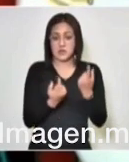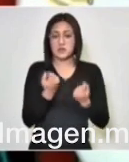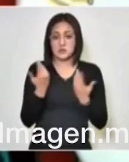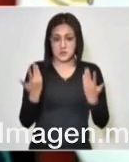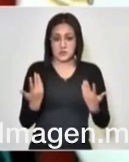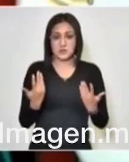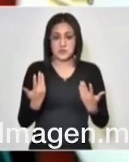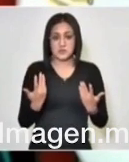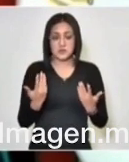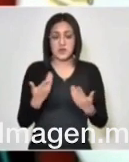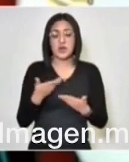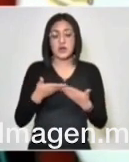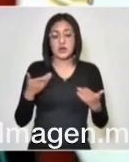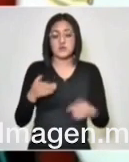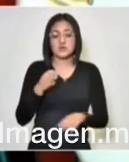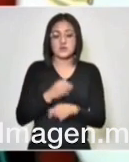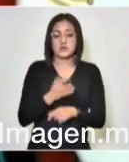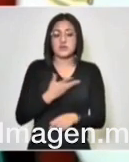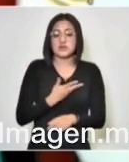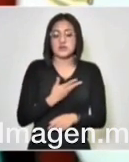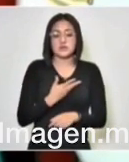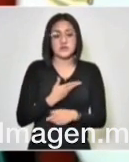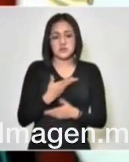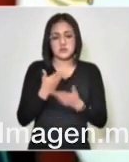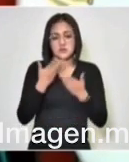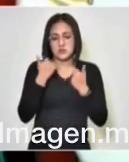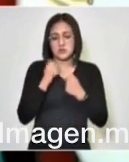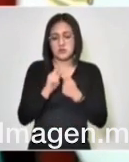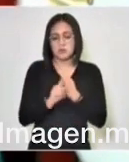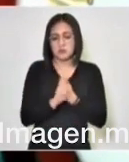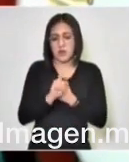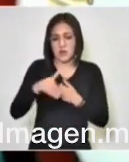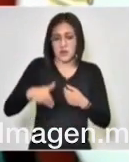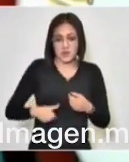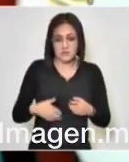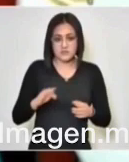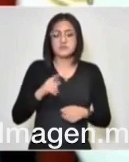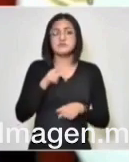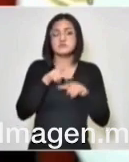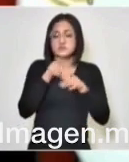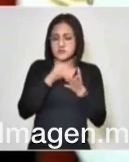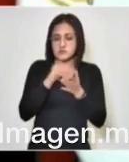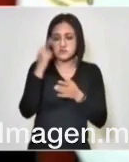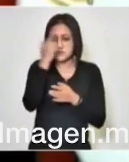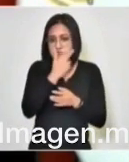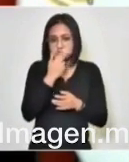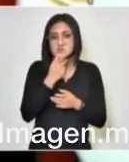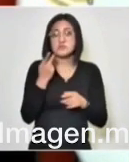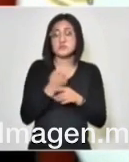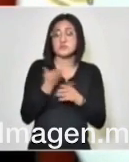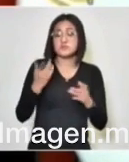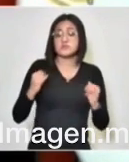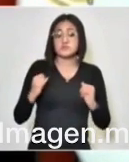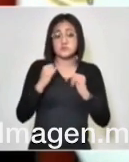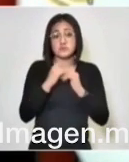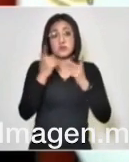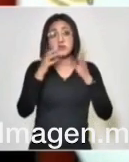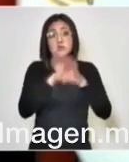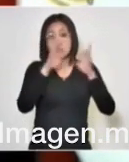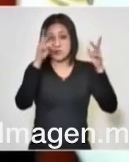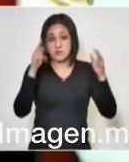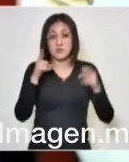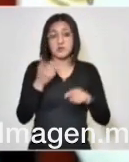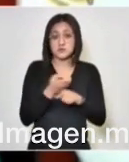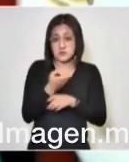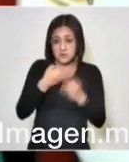telúrico. Hasta ahora, gobernador, tenemos saldo blanco. Siguen los recorridos y no se requistan afectaciones en la infraestructura crítica del Estado.